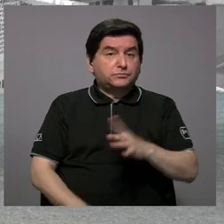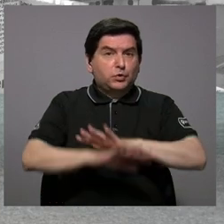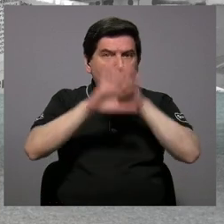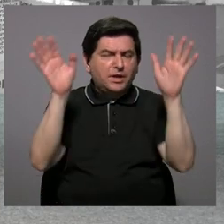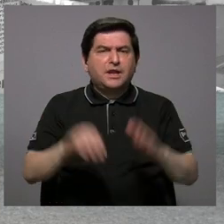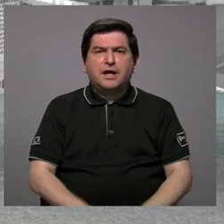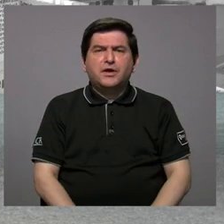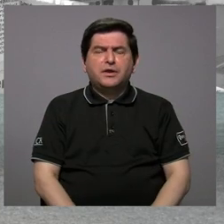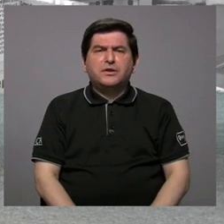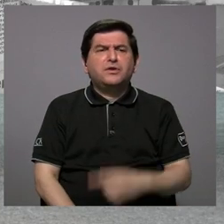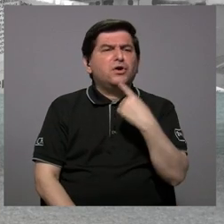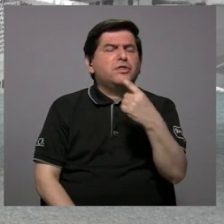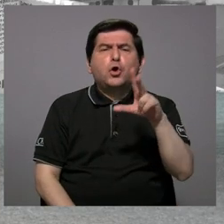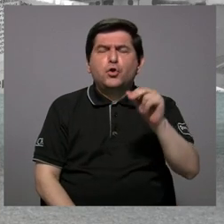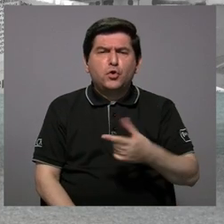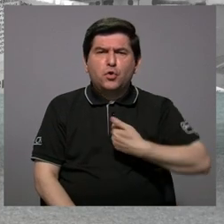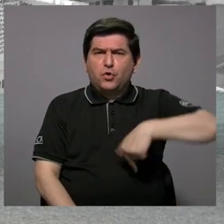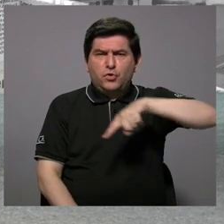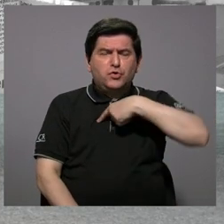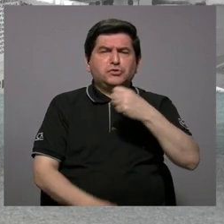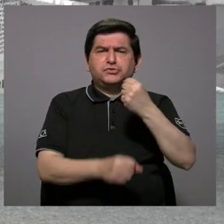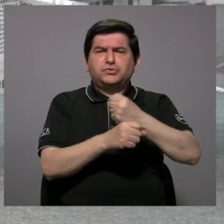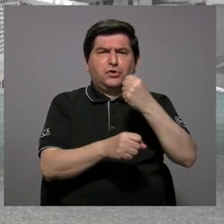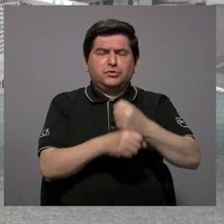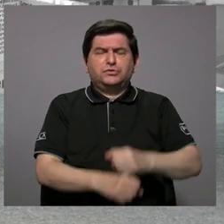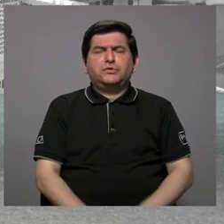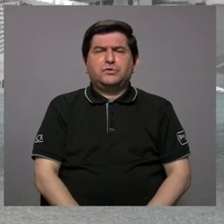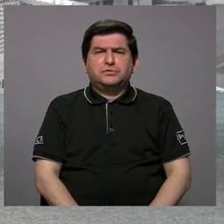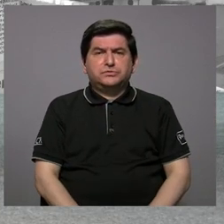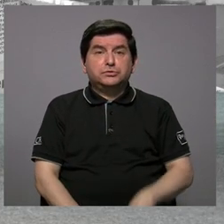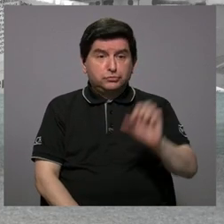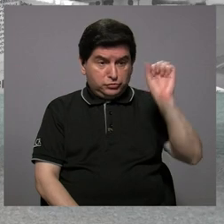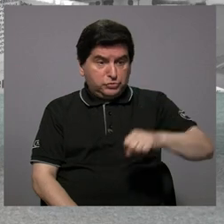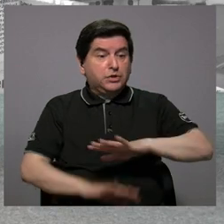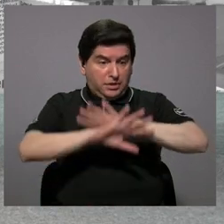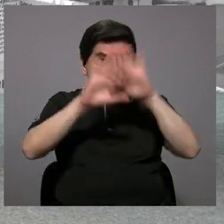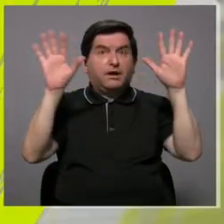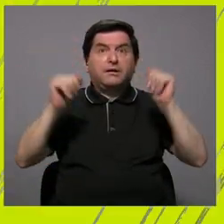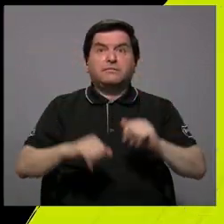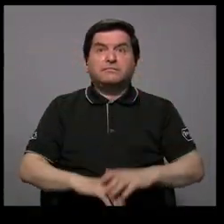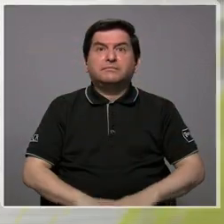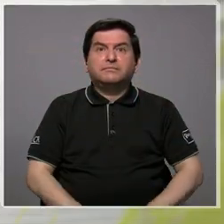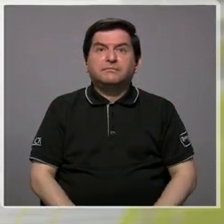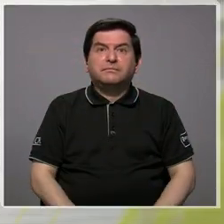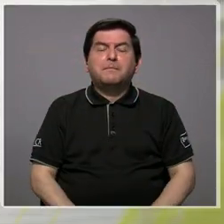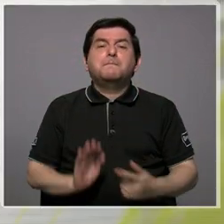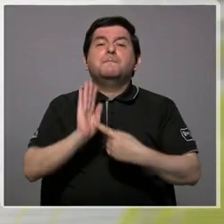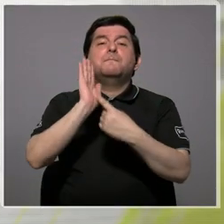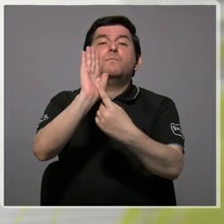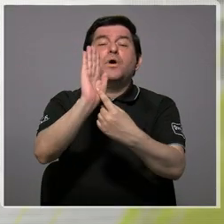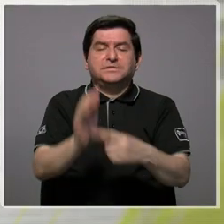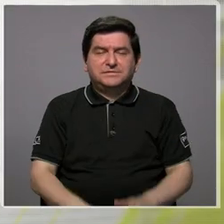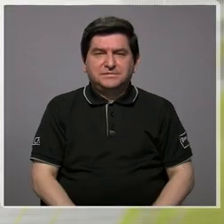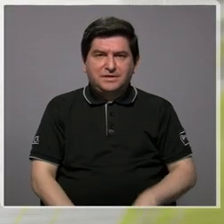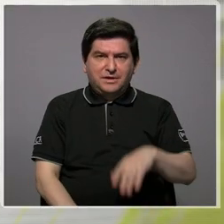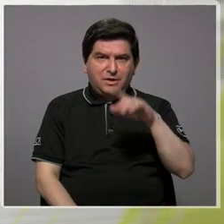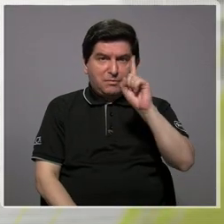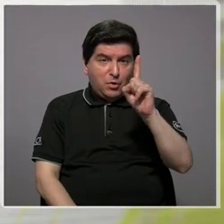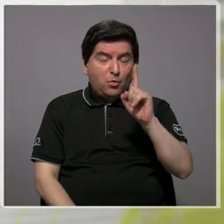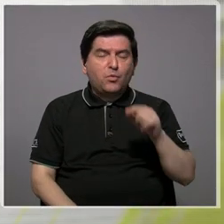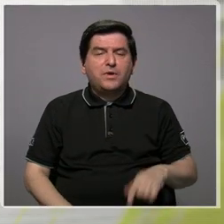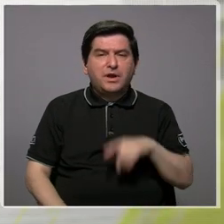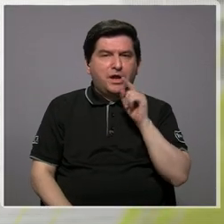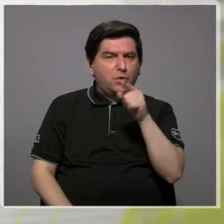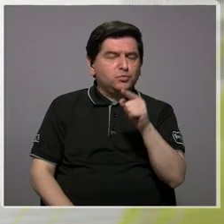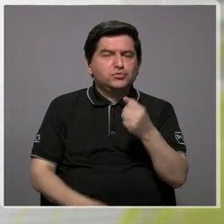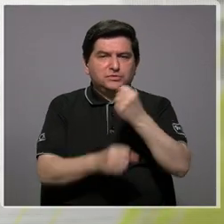entonces me dice, no, nosotros hemos trabajado en esto, claro que hemos trabajado, entonces yo le digo, enséñeme una en la que ya han trabajado,